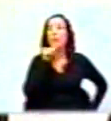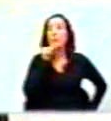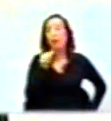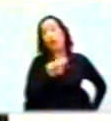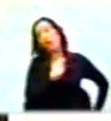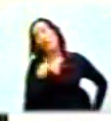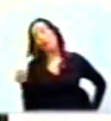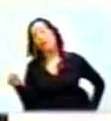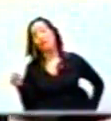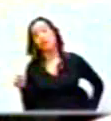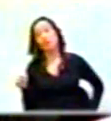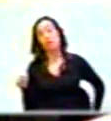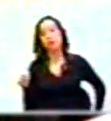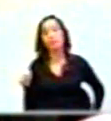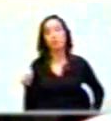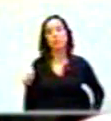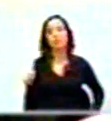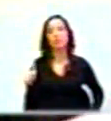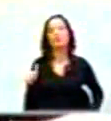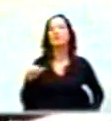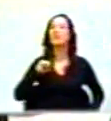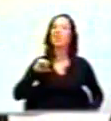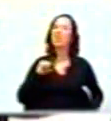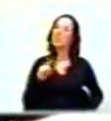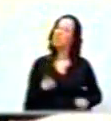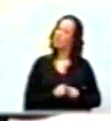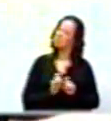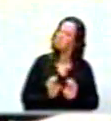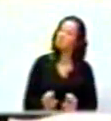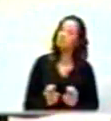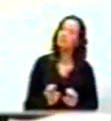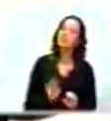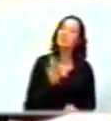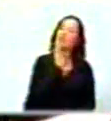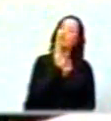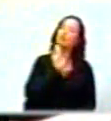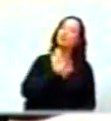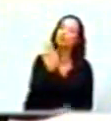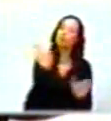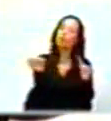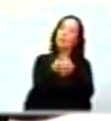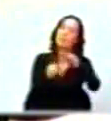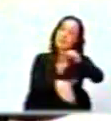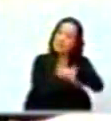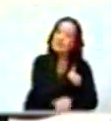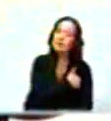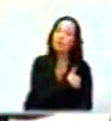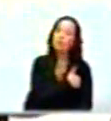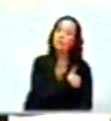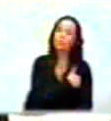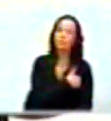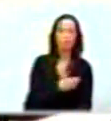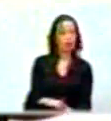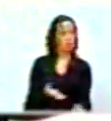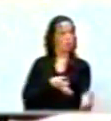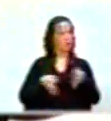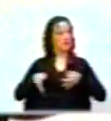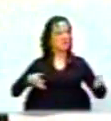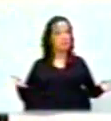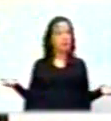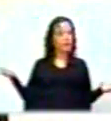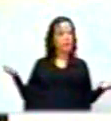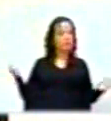esa posibilidad, hay una negligencia directa de su ministerio. ¿Cómo explicar, ministro,